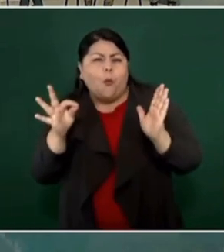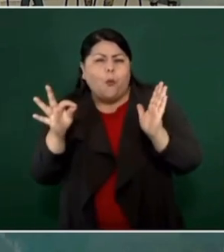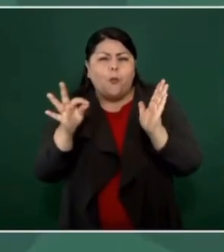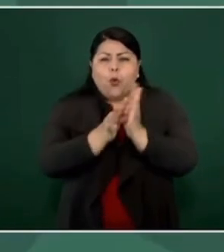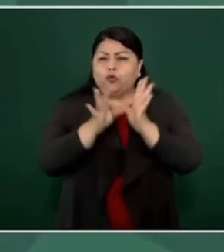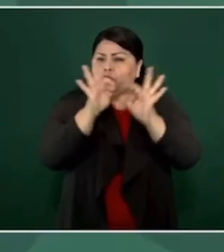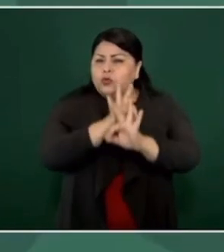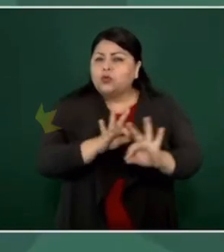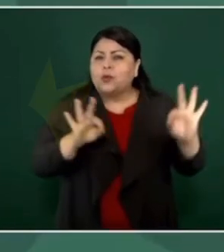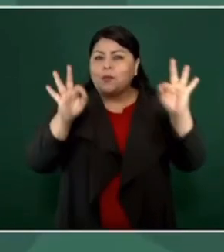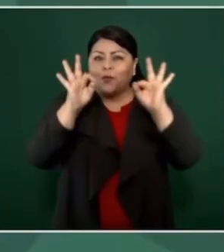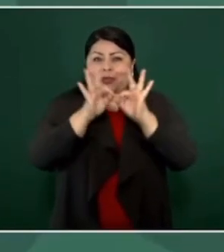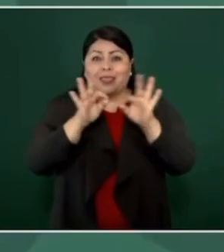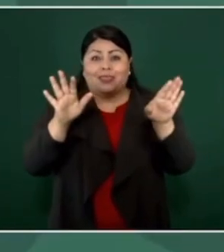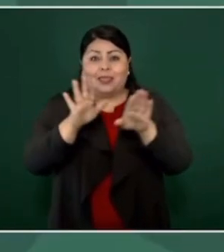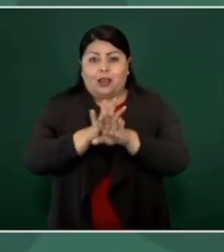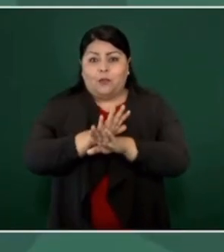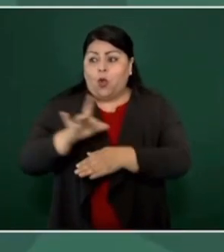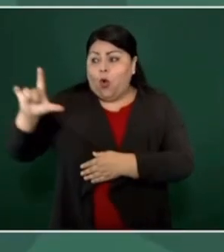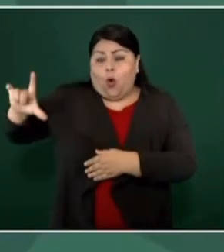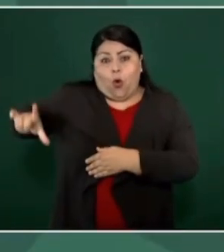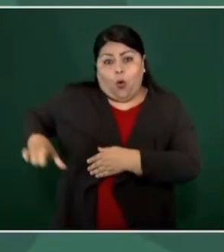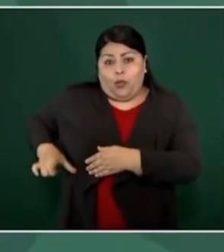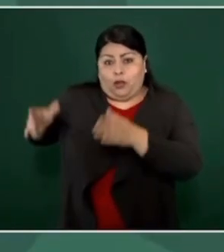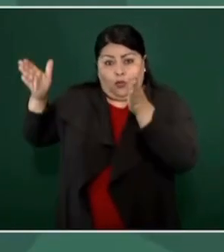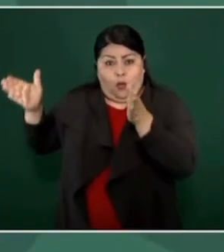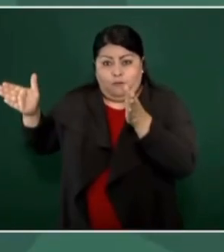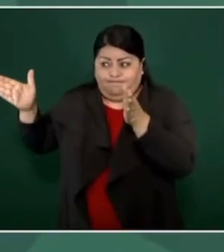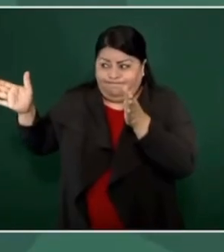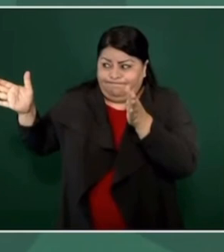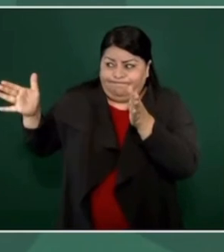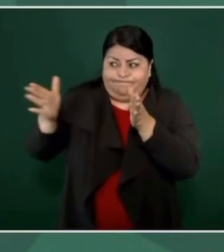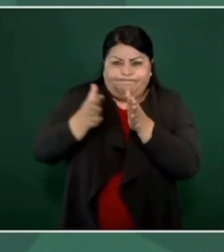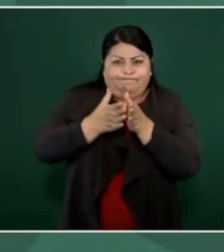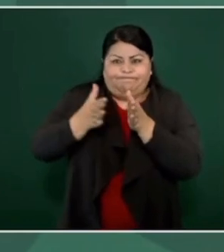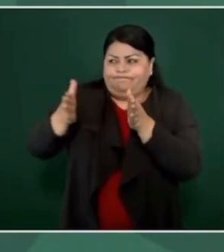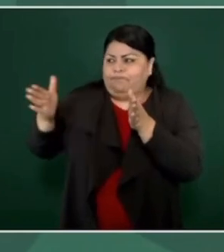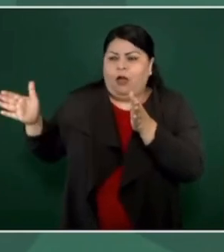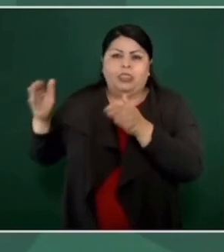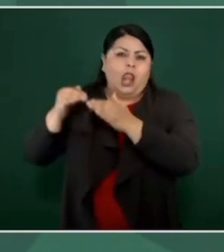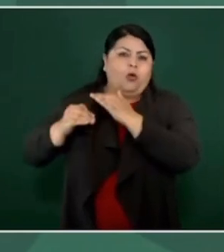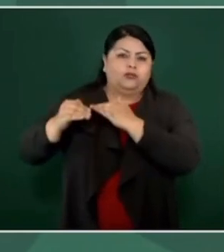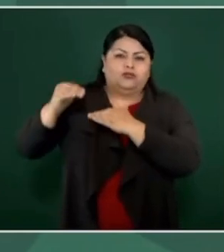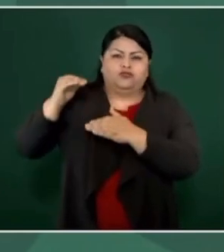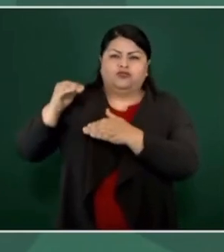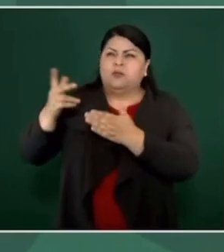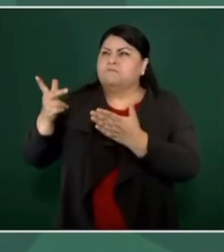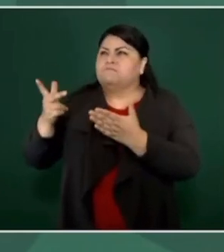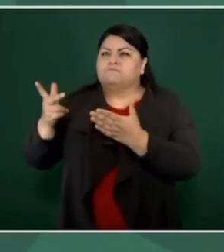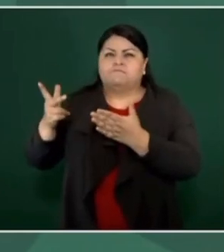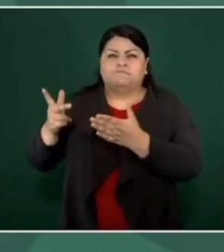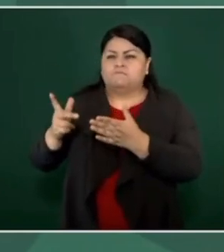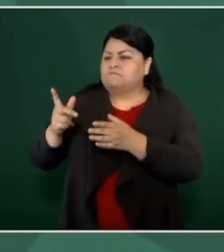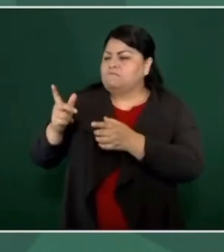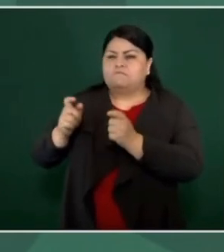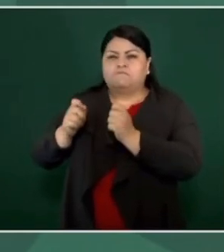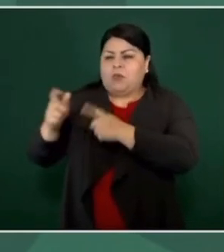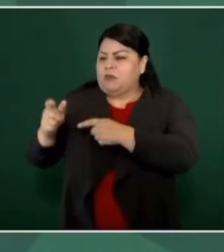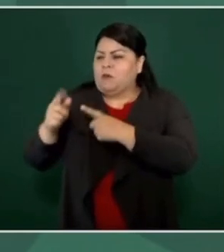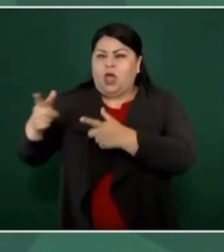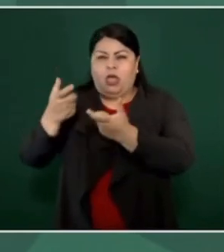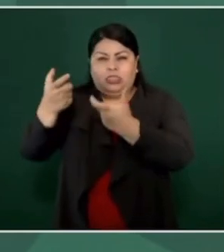pasado de un gobierno elitista, marcado por el